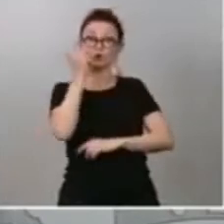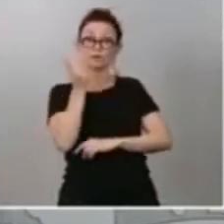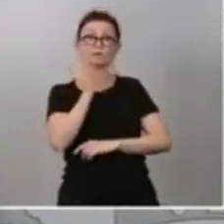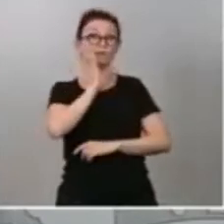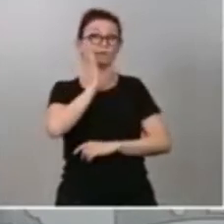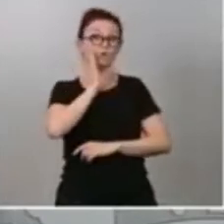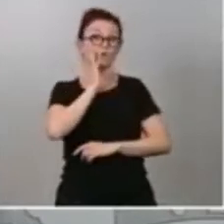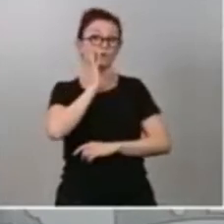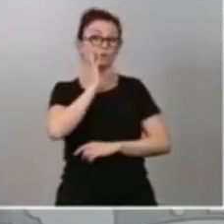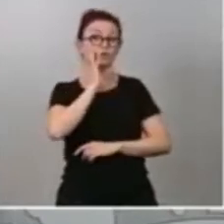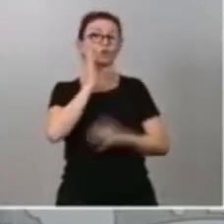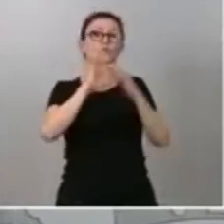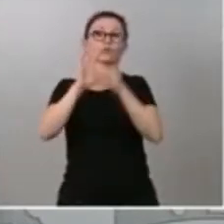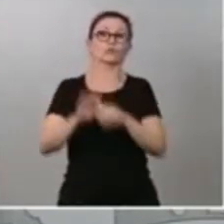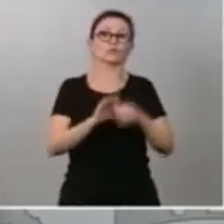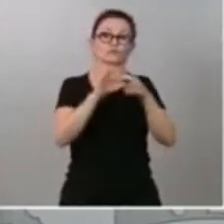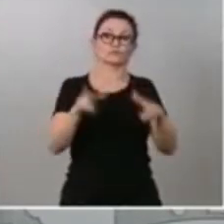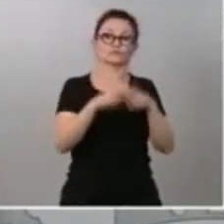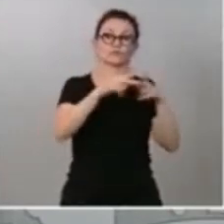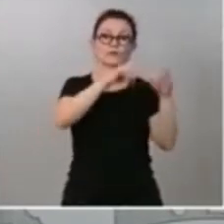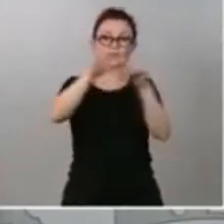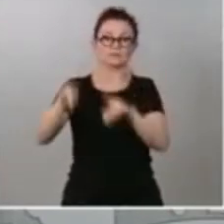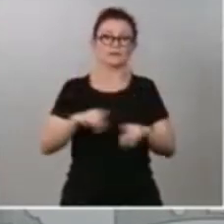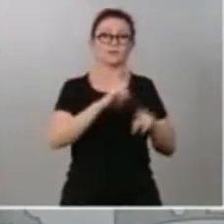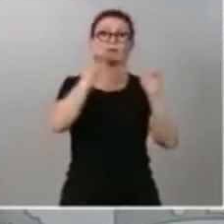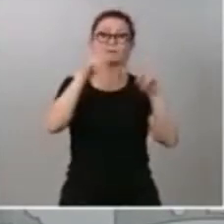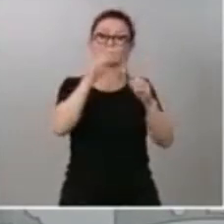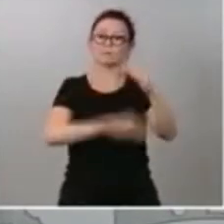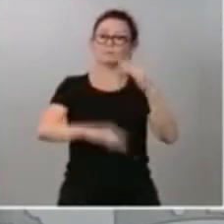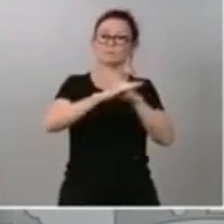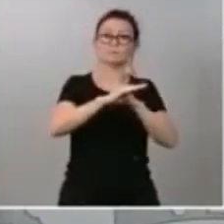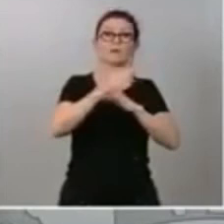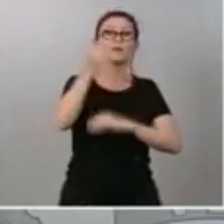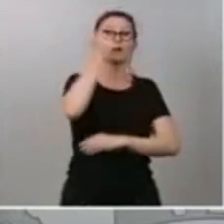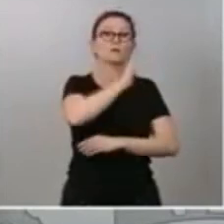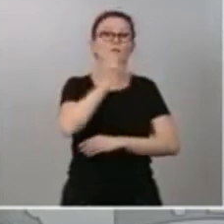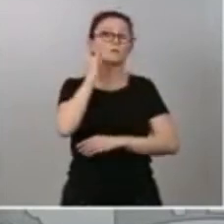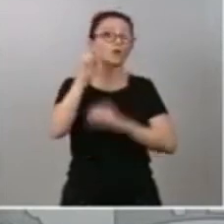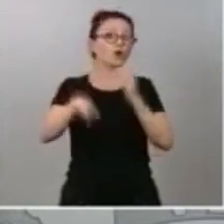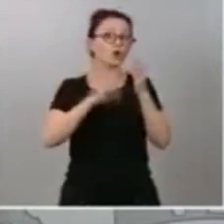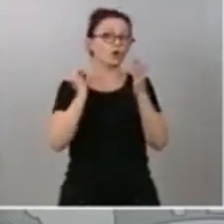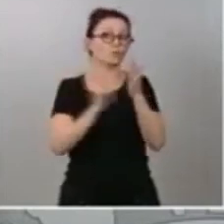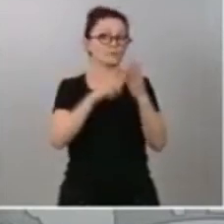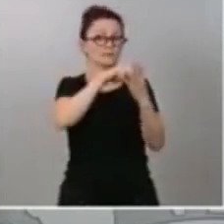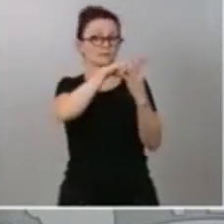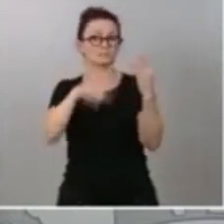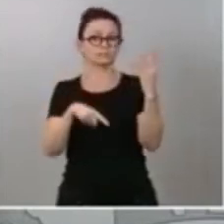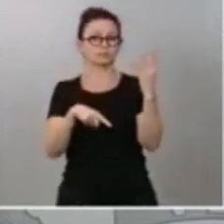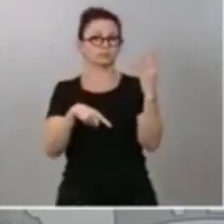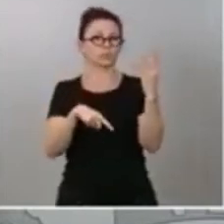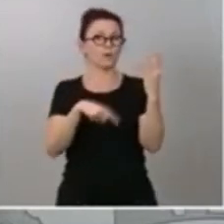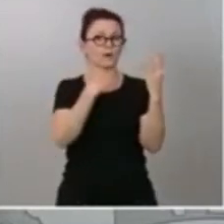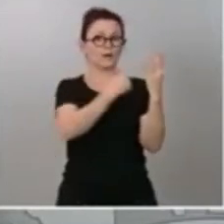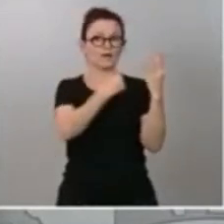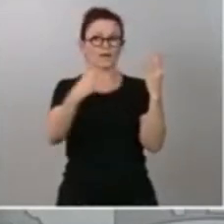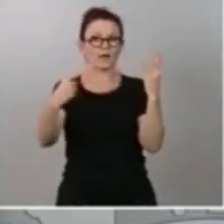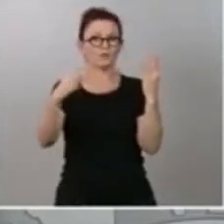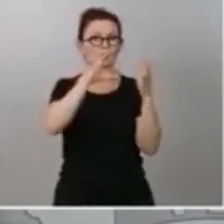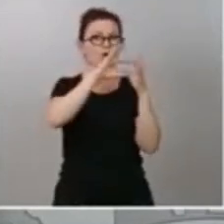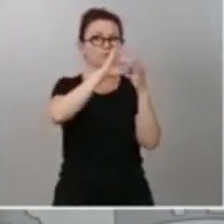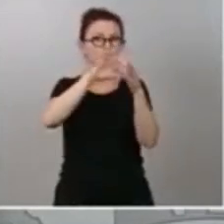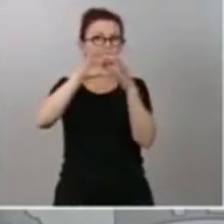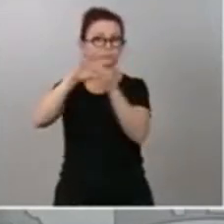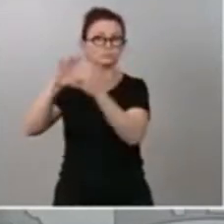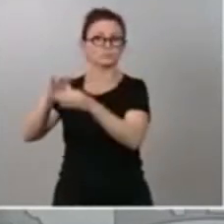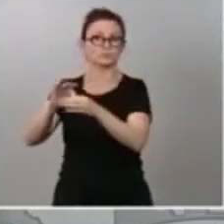social, cohesión territorial y la plena igualdad entre hombres y mujeres. Y creo de corazón que por encima de las rivalidades partidistas estas cuatro